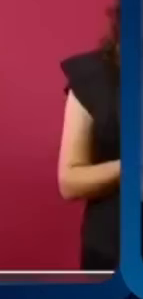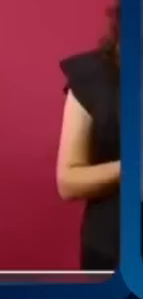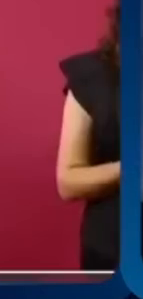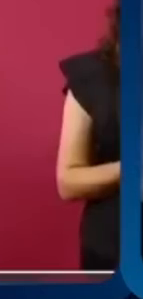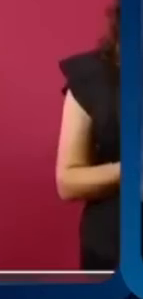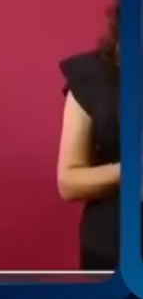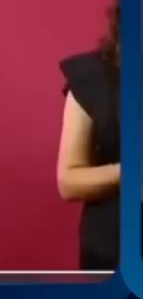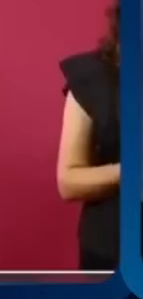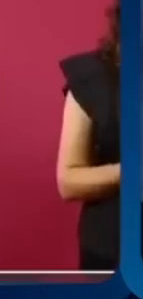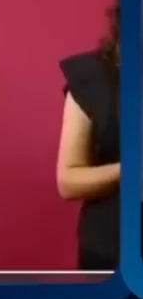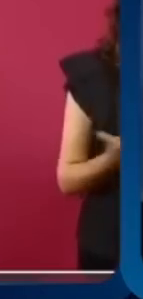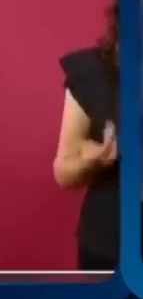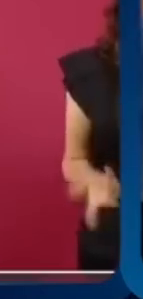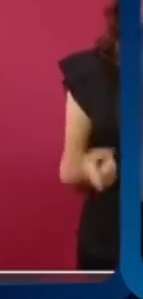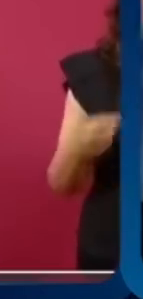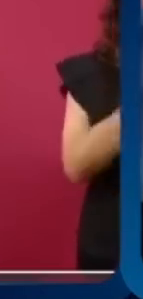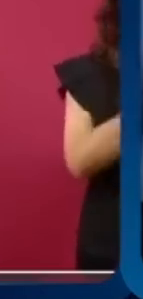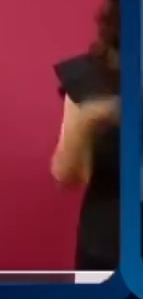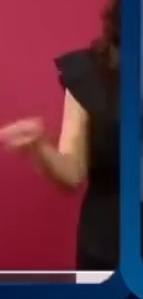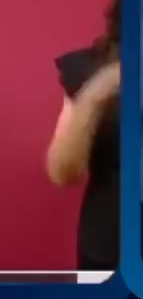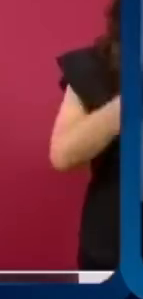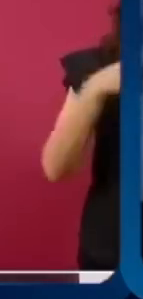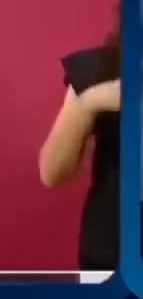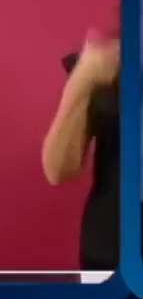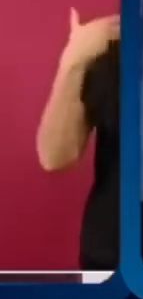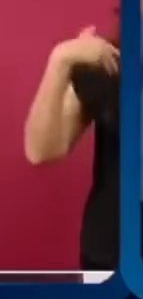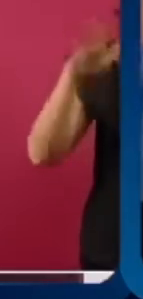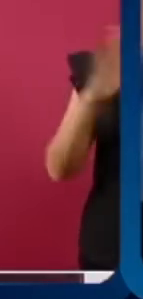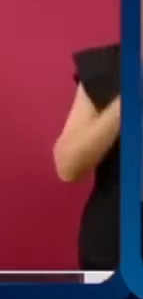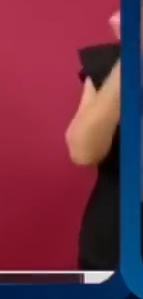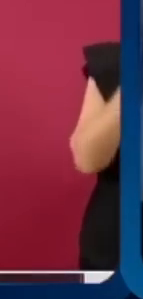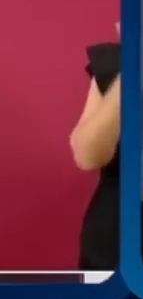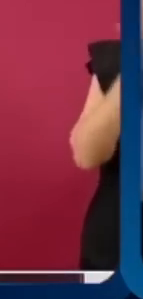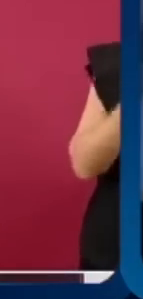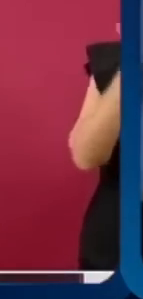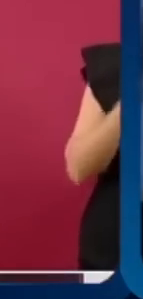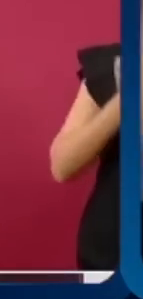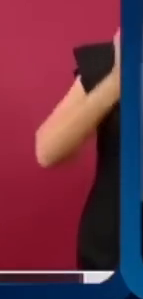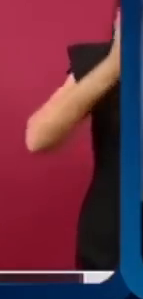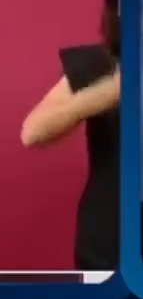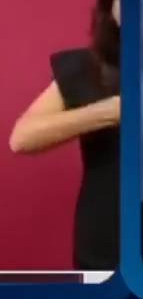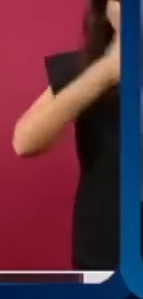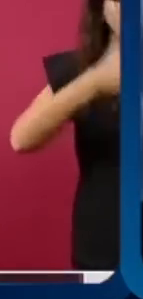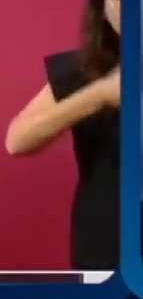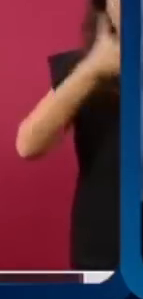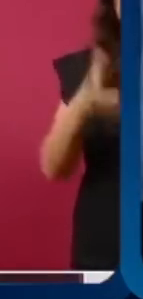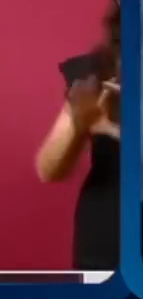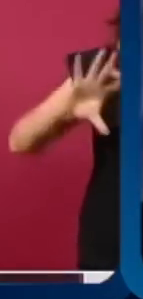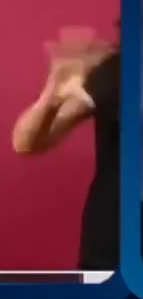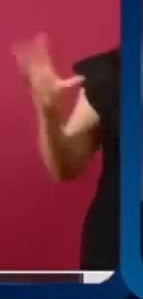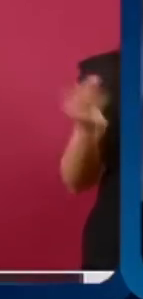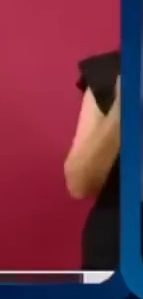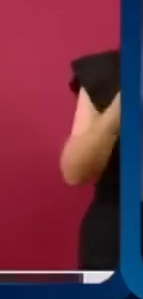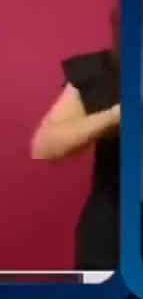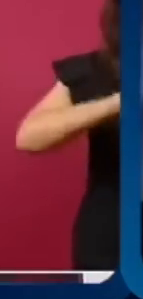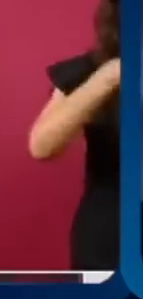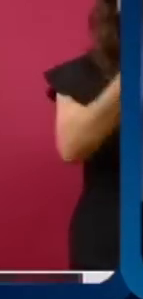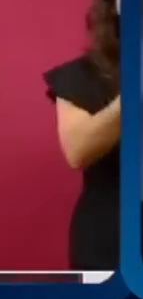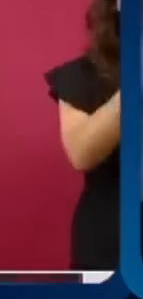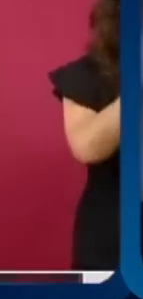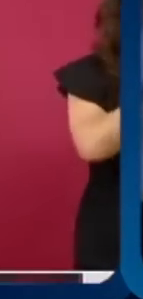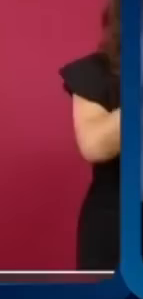hasta les podría yo decir, les pago,